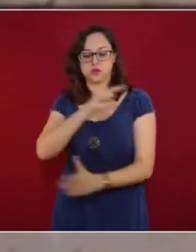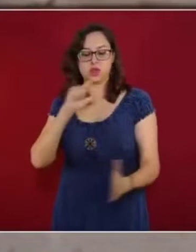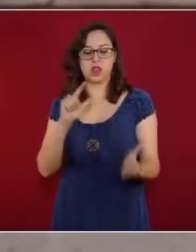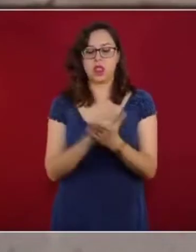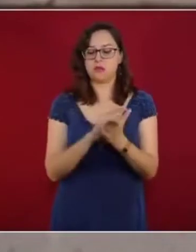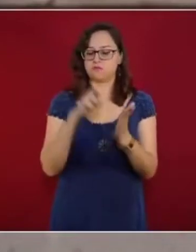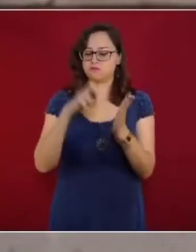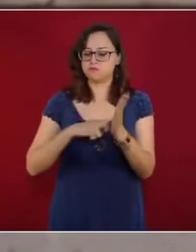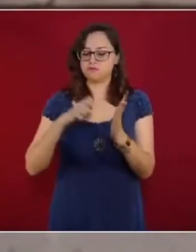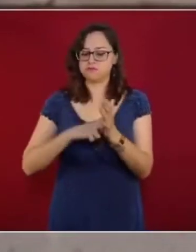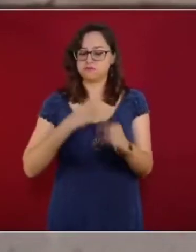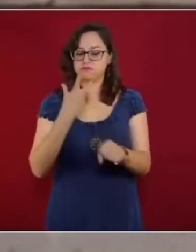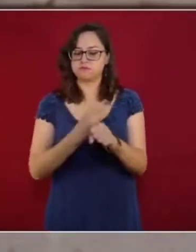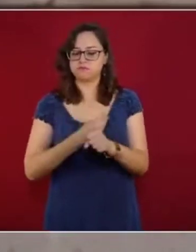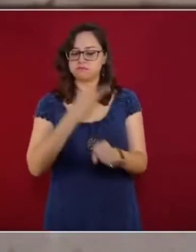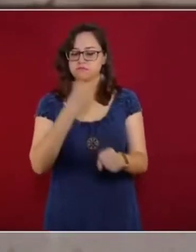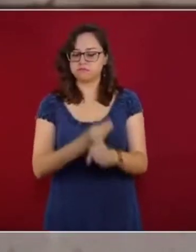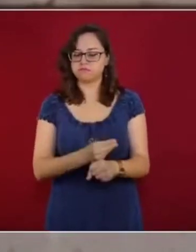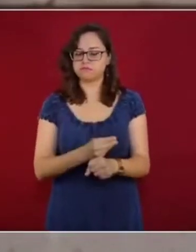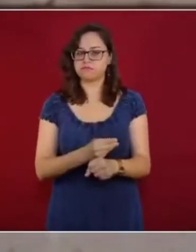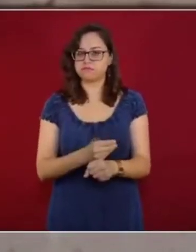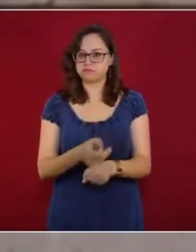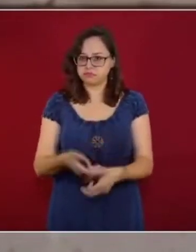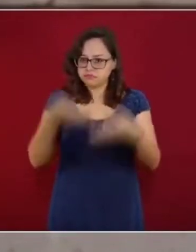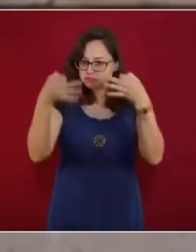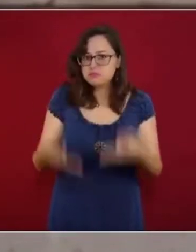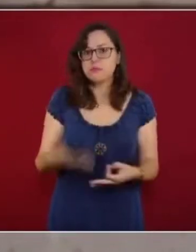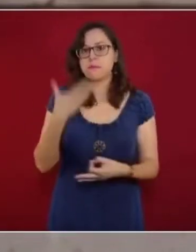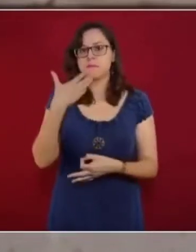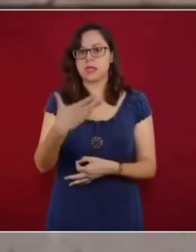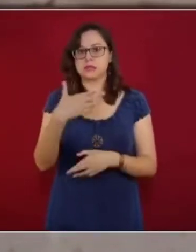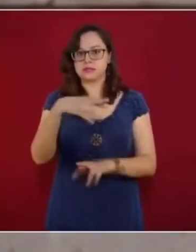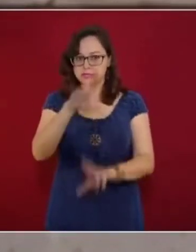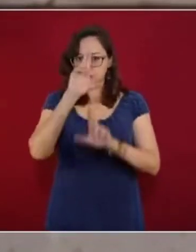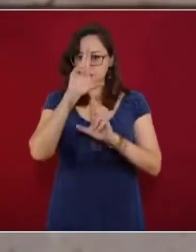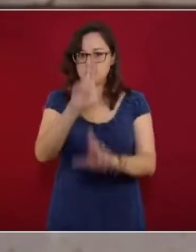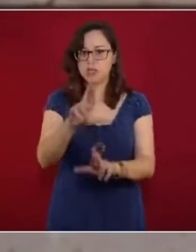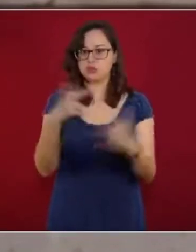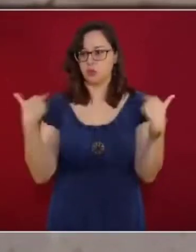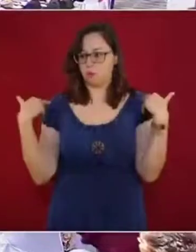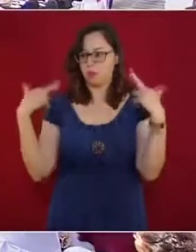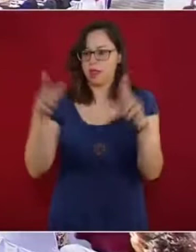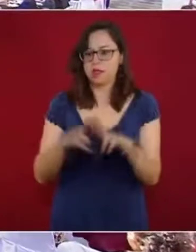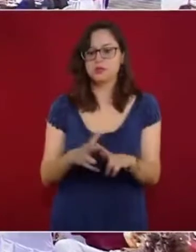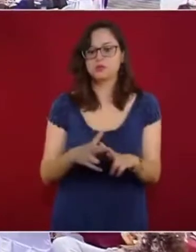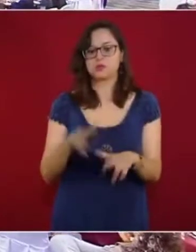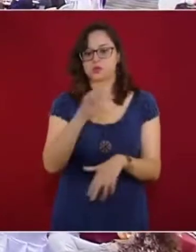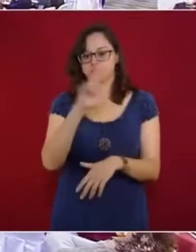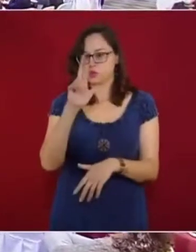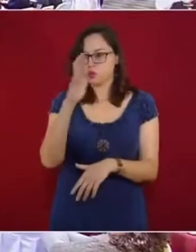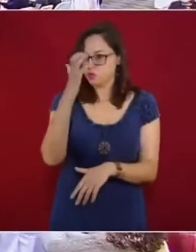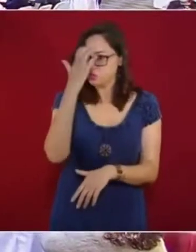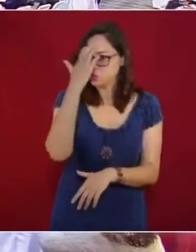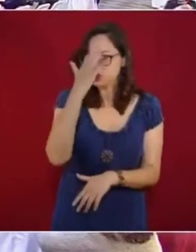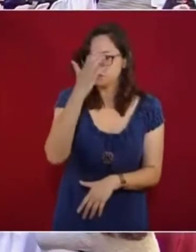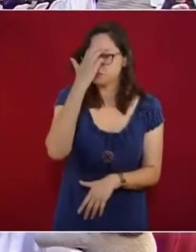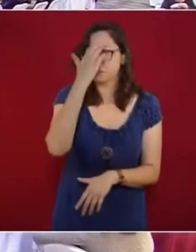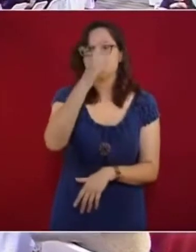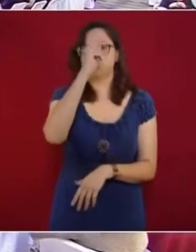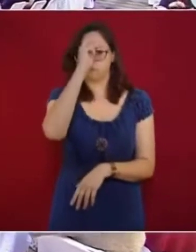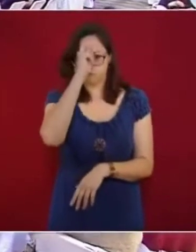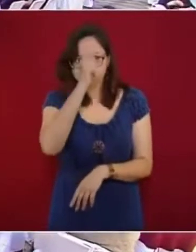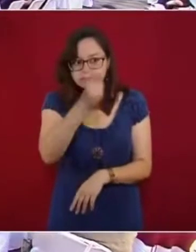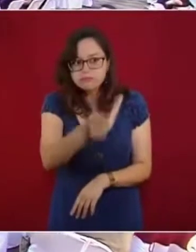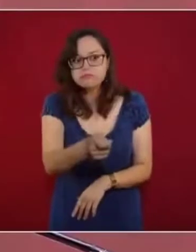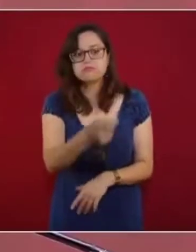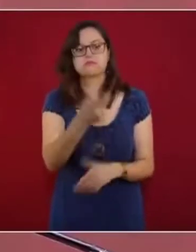descalificación ni la incertidumbre como se hacía, sino del reconocimiento al docente, del respeto, de la dignidad,